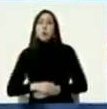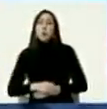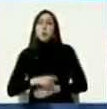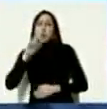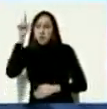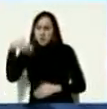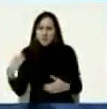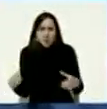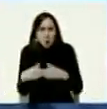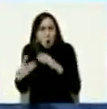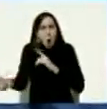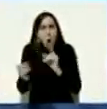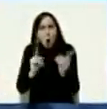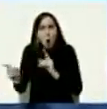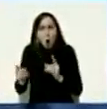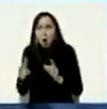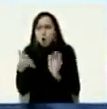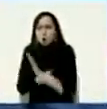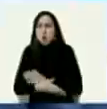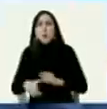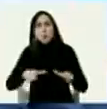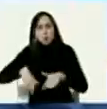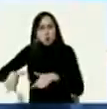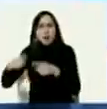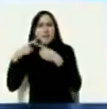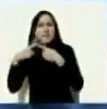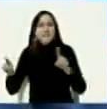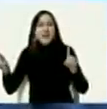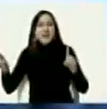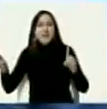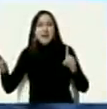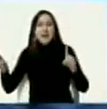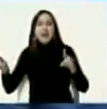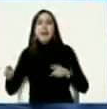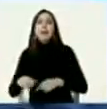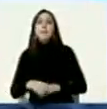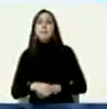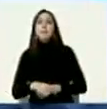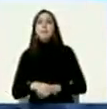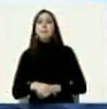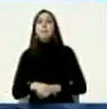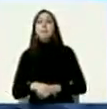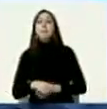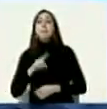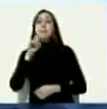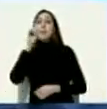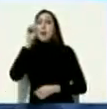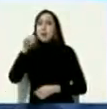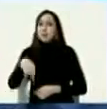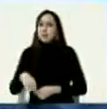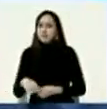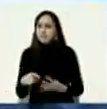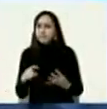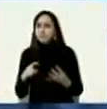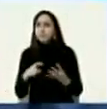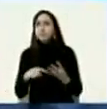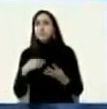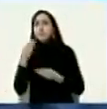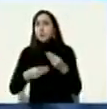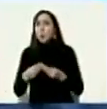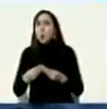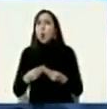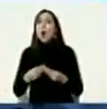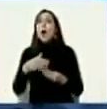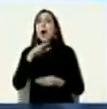jornada de diálogo que también apunta a un escenario distinto y finalmente quería usted ha mencionado dos veces Afganistán